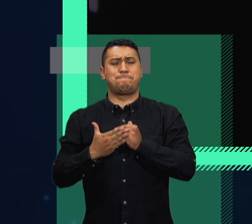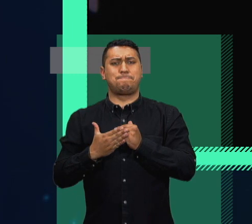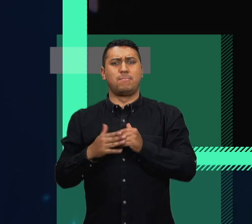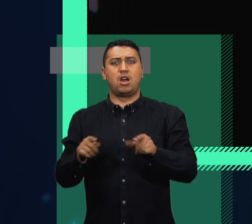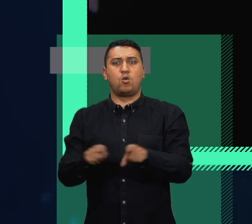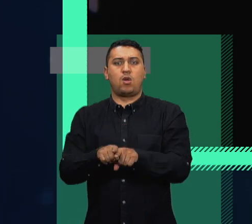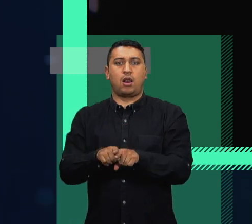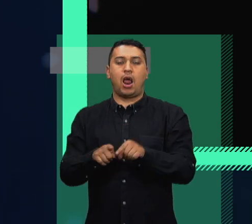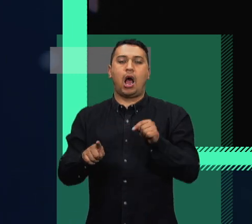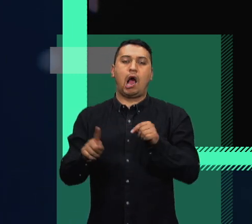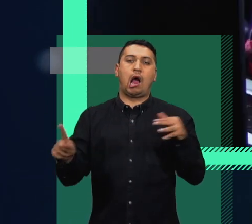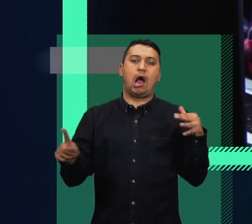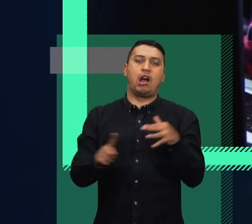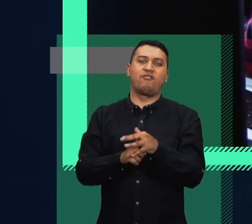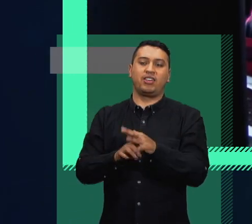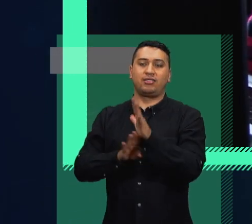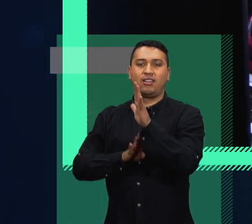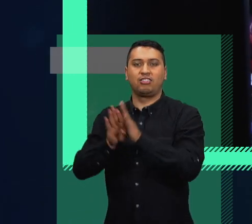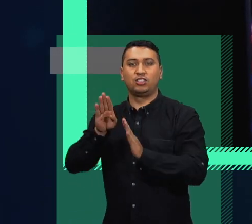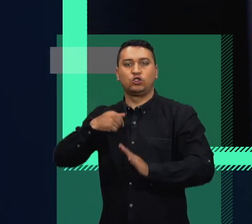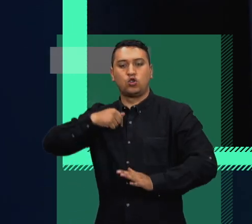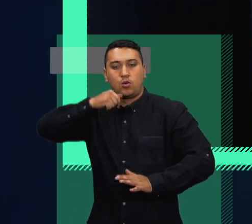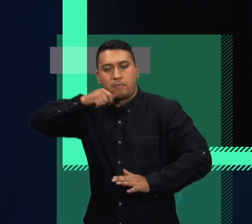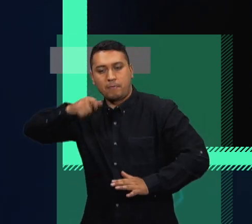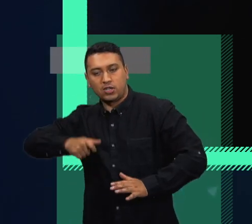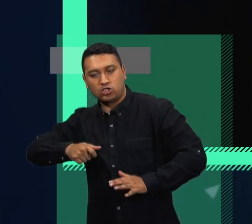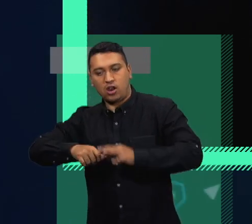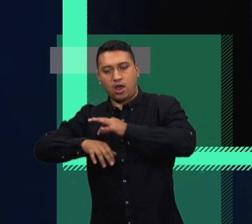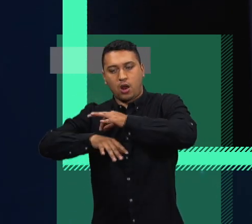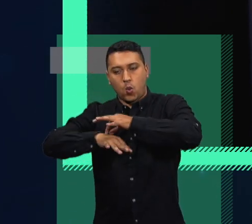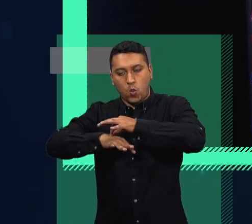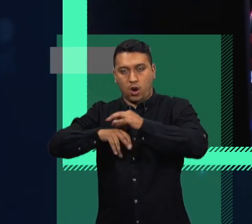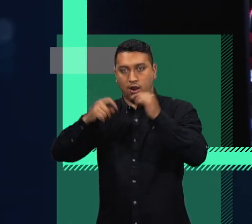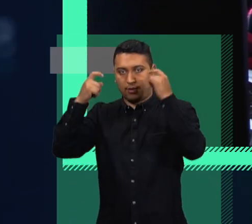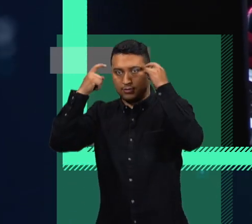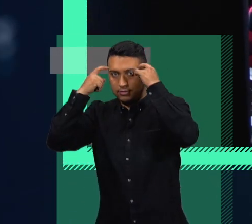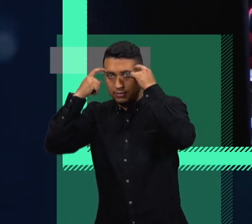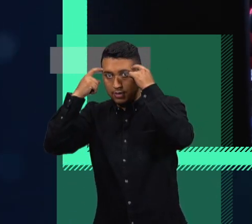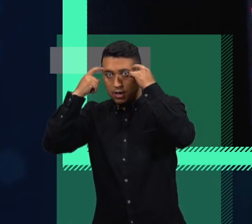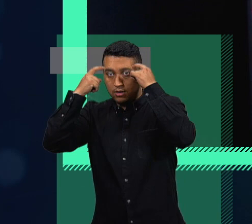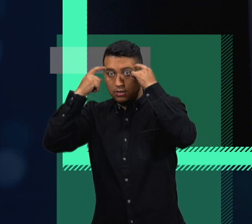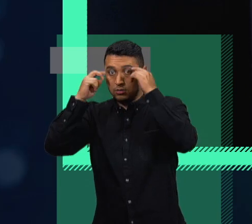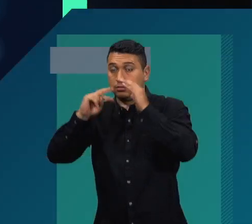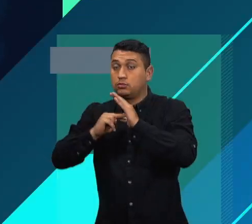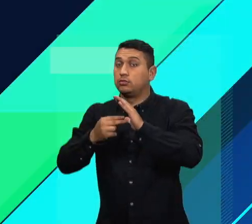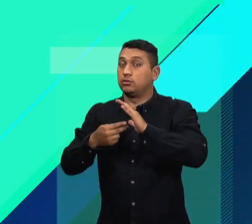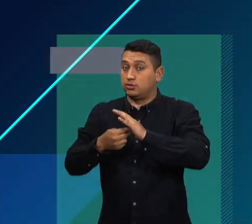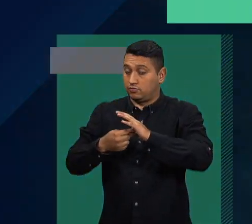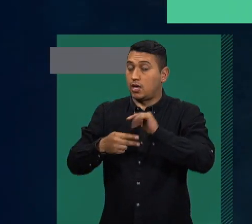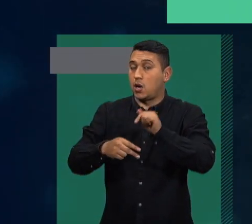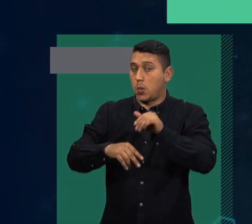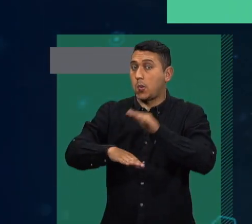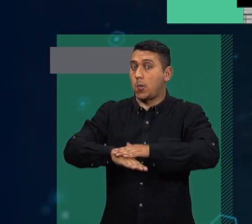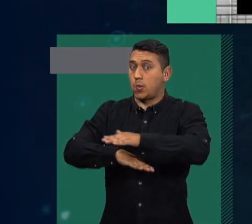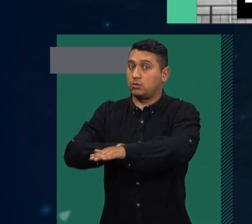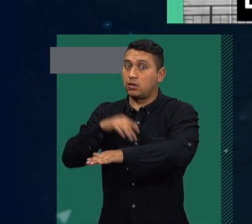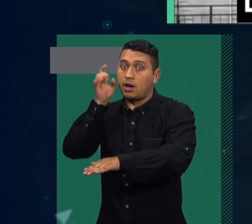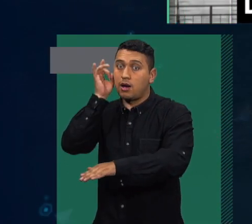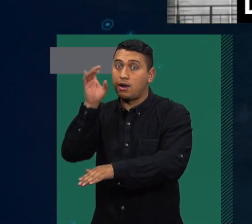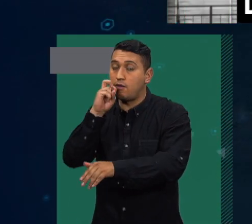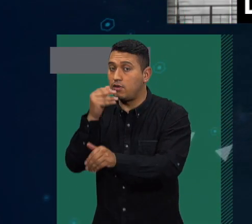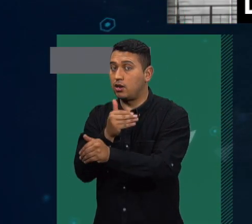Y entonces, lo que no podemos es creer que esto no tiene ninguna consecuencia para los niños. Entonces,